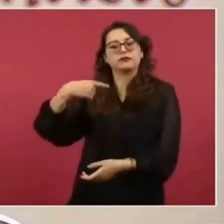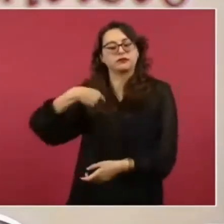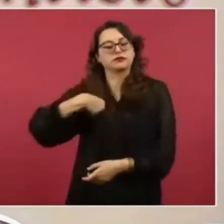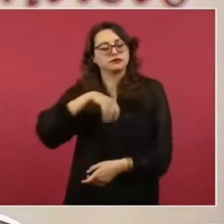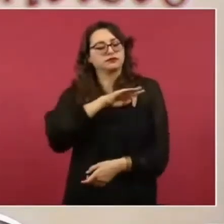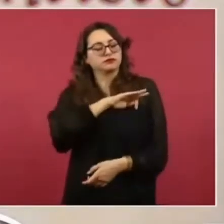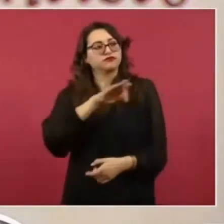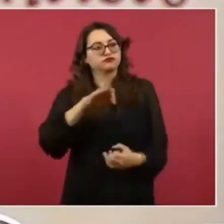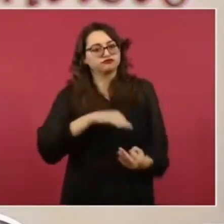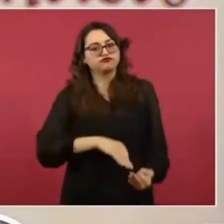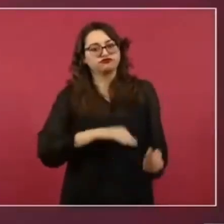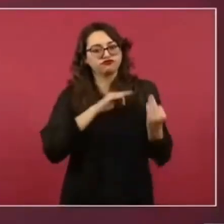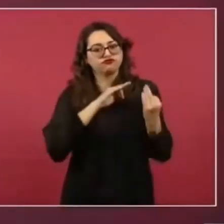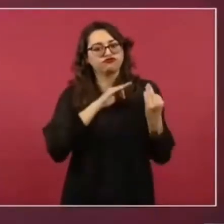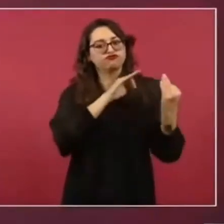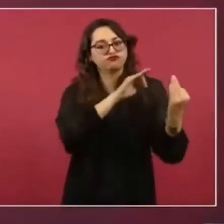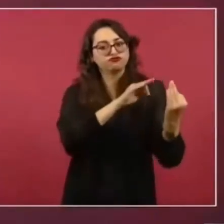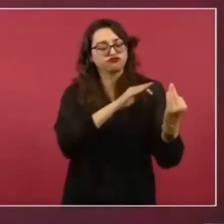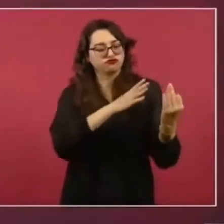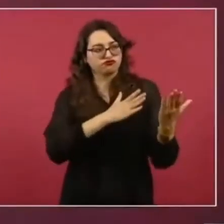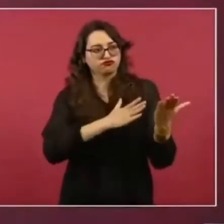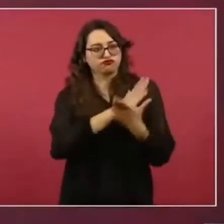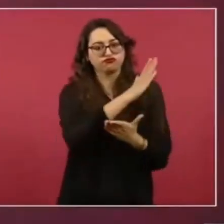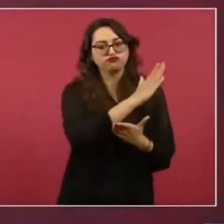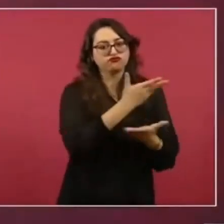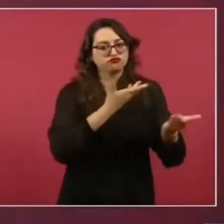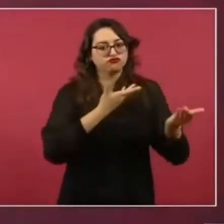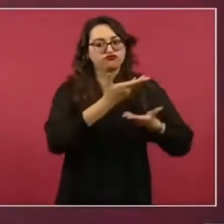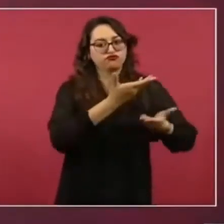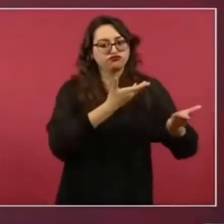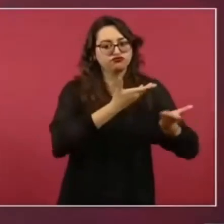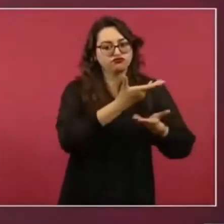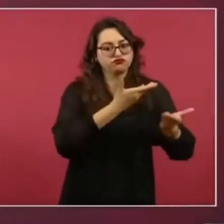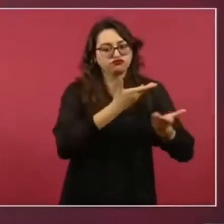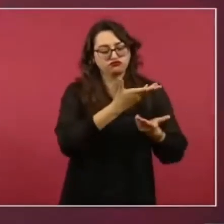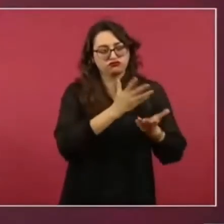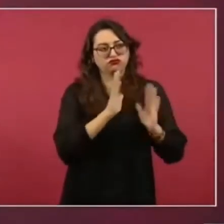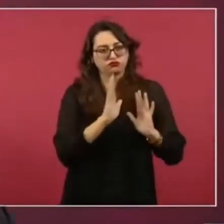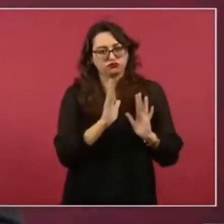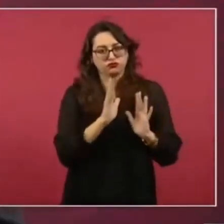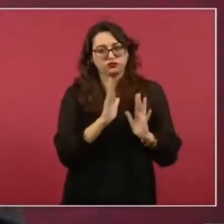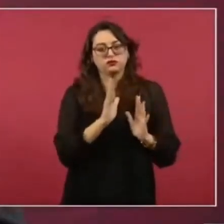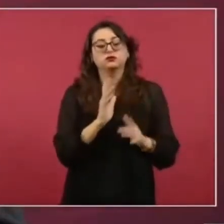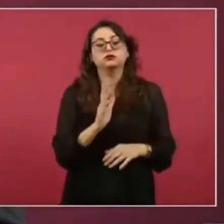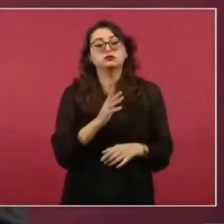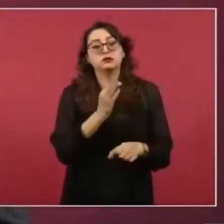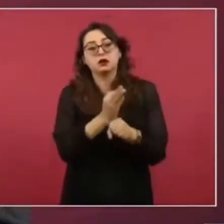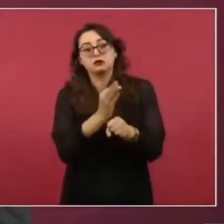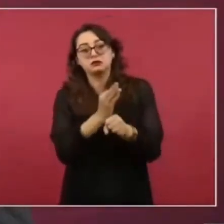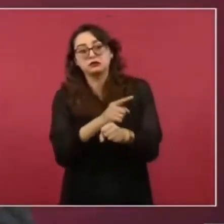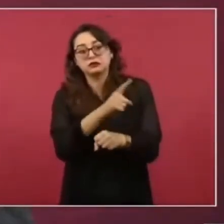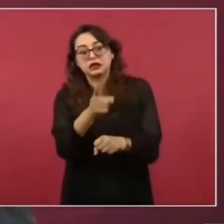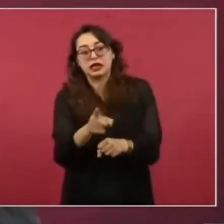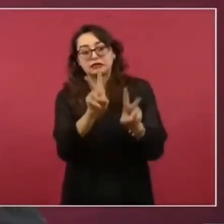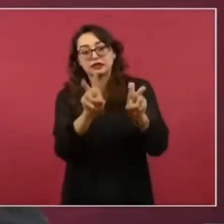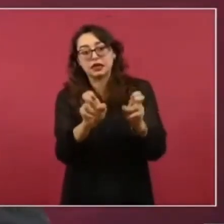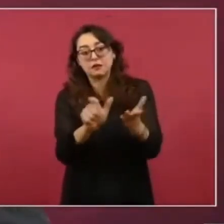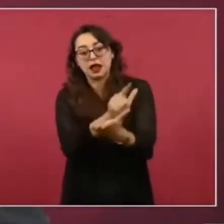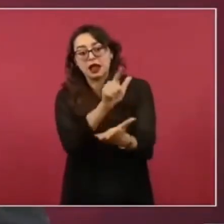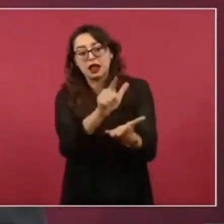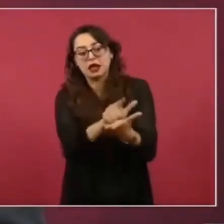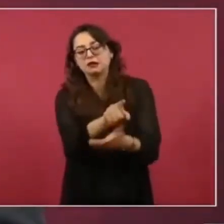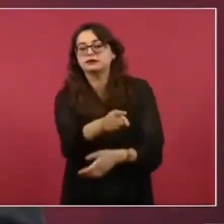pues no admiten un recurso diplomático propiamente dicho. Sí pronunciamientos, como lo estamos haciendo el día de hoy. Y si me permites agregar